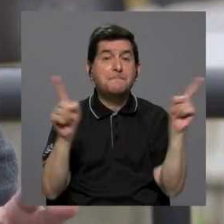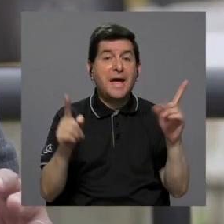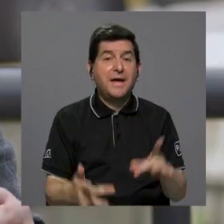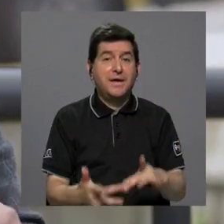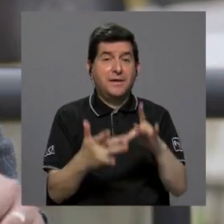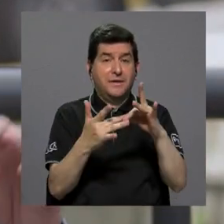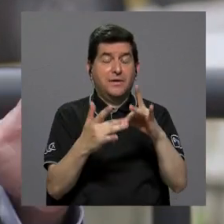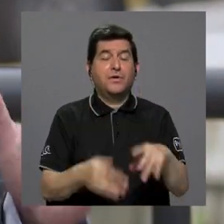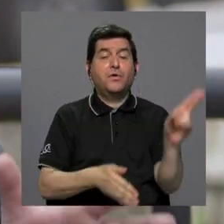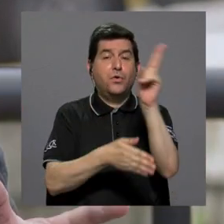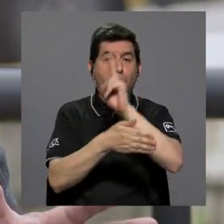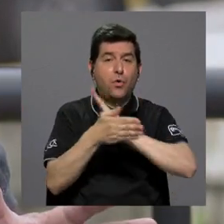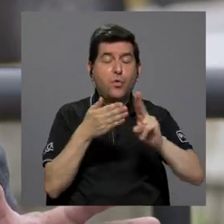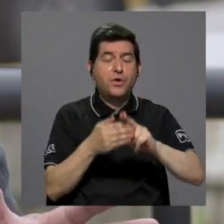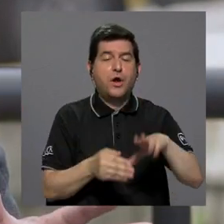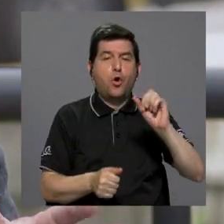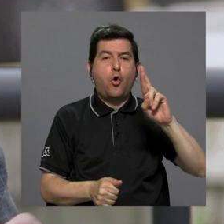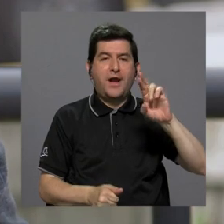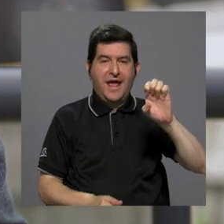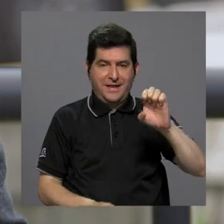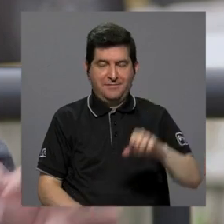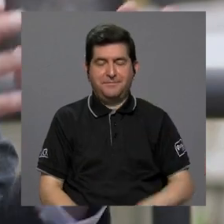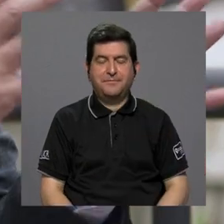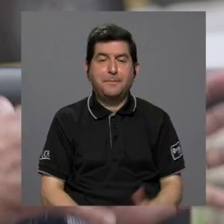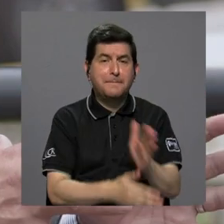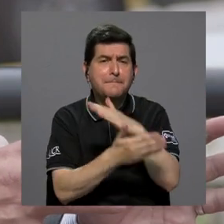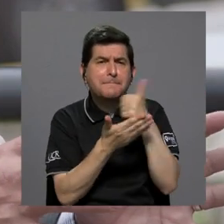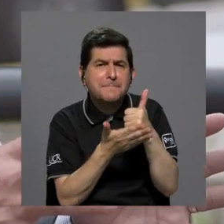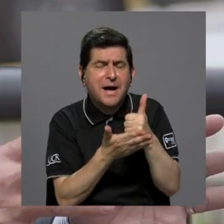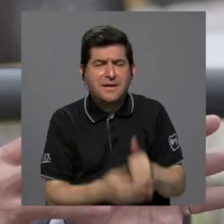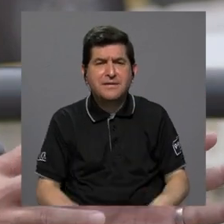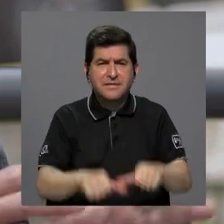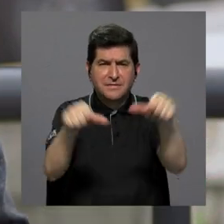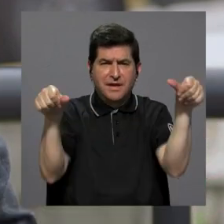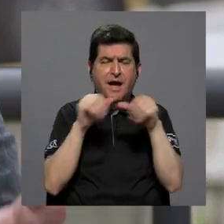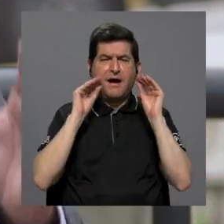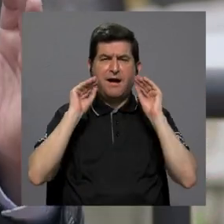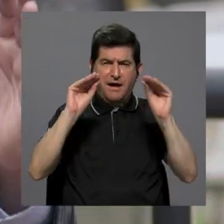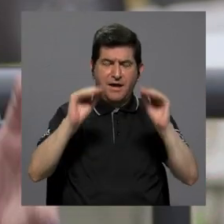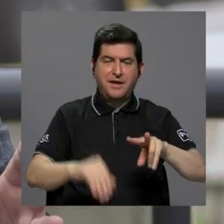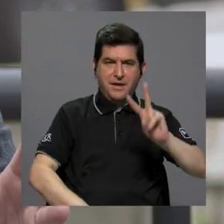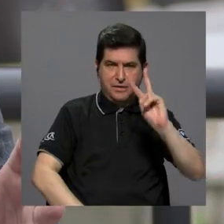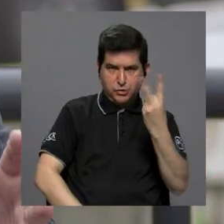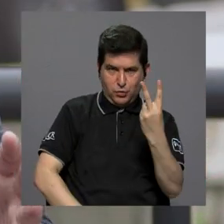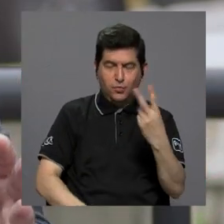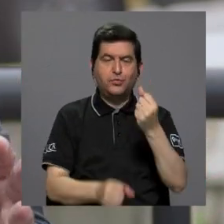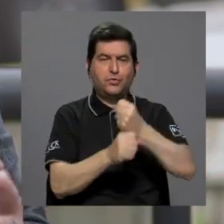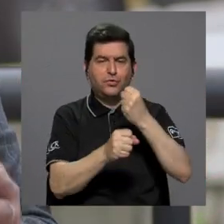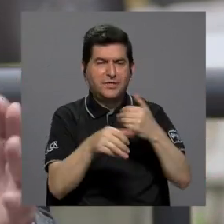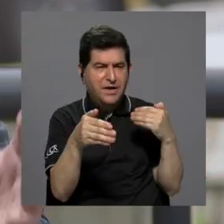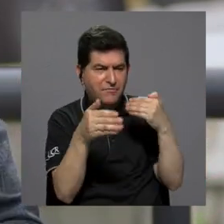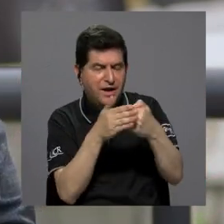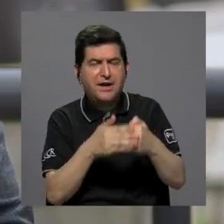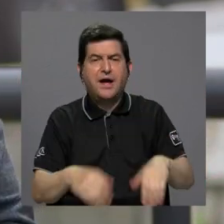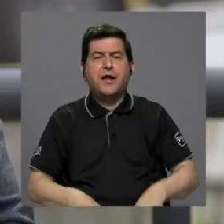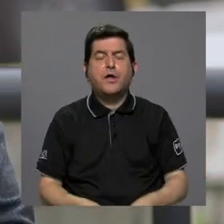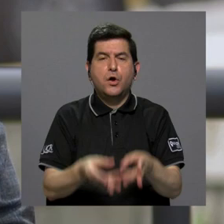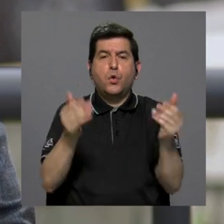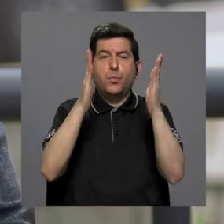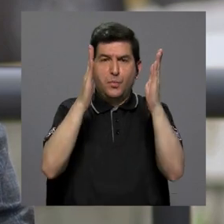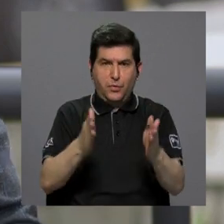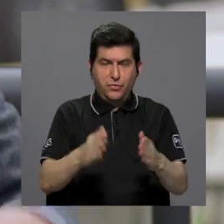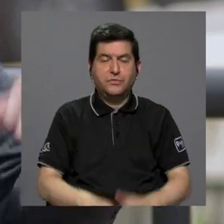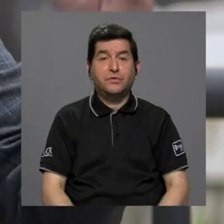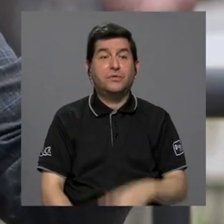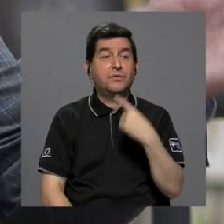pero sobre todo con las universidades de Conare en la parte del sector académico. Segundo, queremos trabajar muy de cerca con el sector